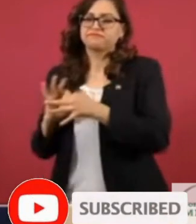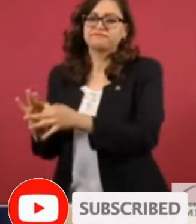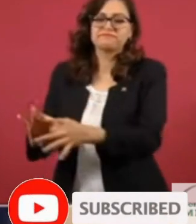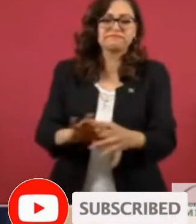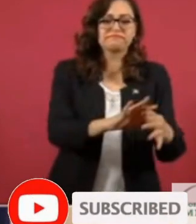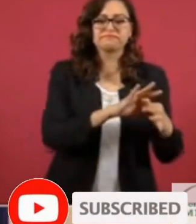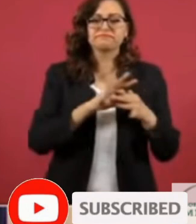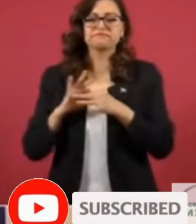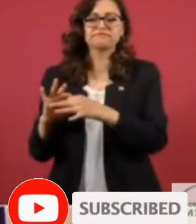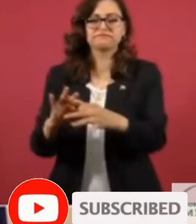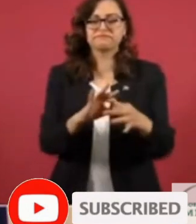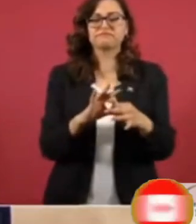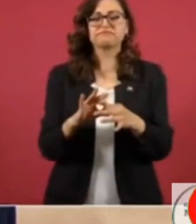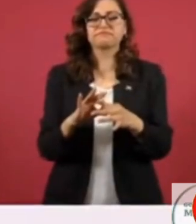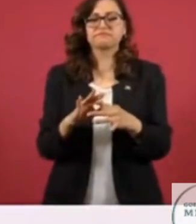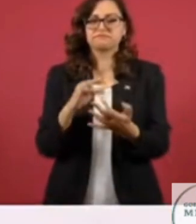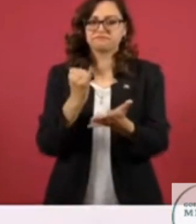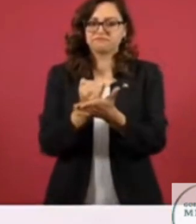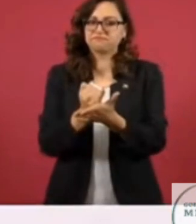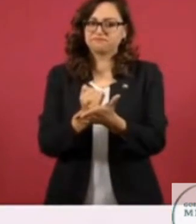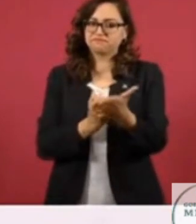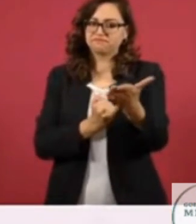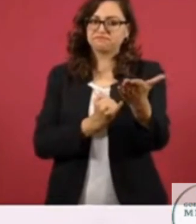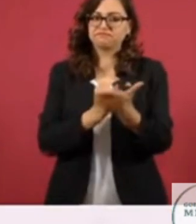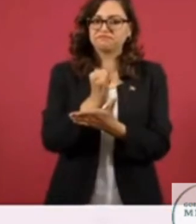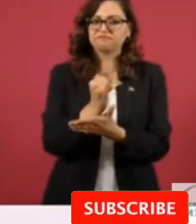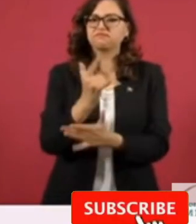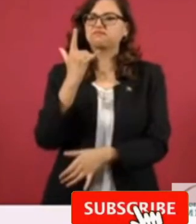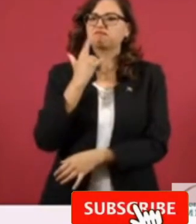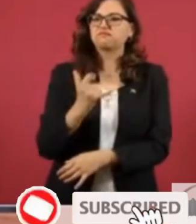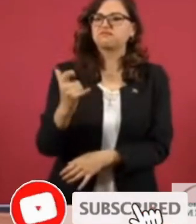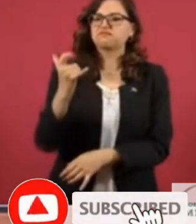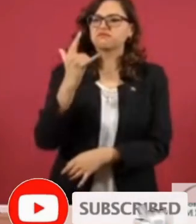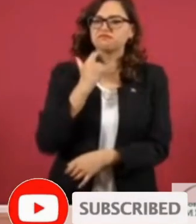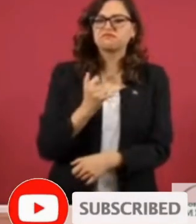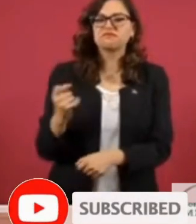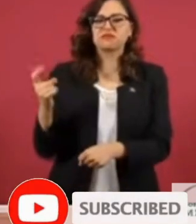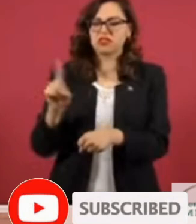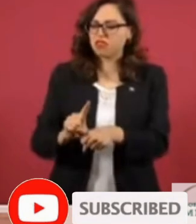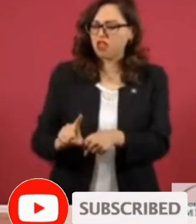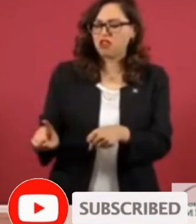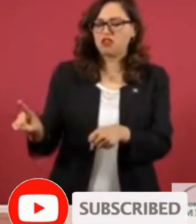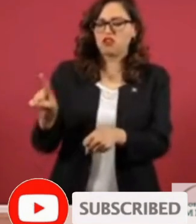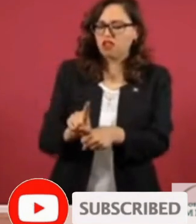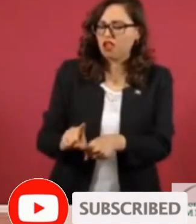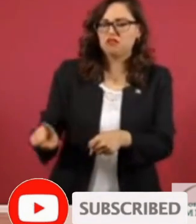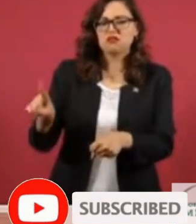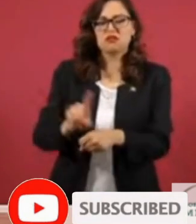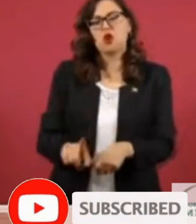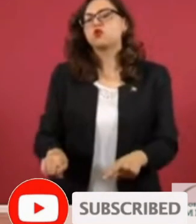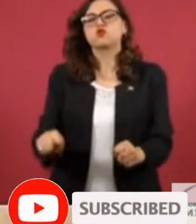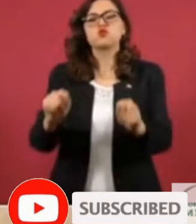por su inquebrantable decisión de seguir luchando contra viento y marea